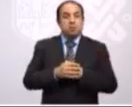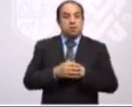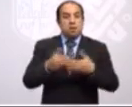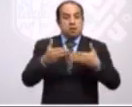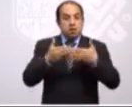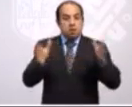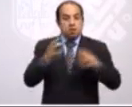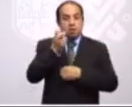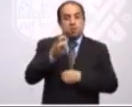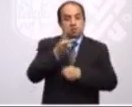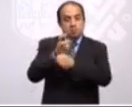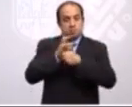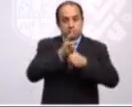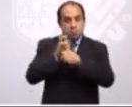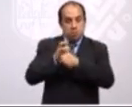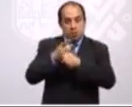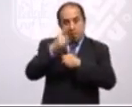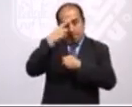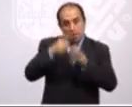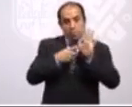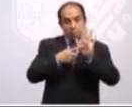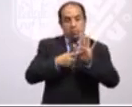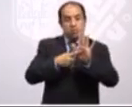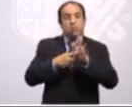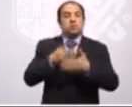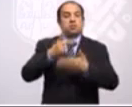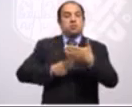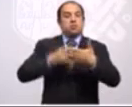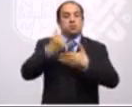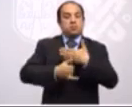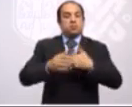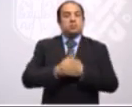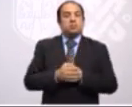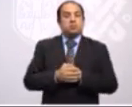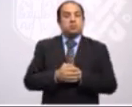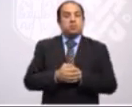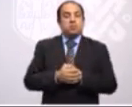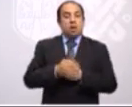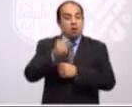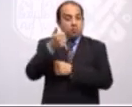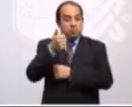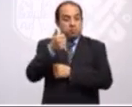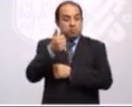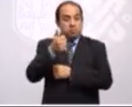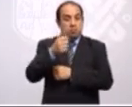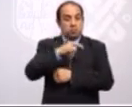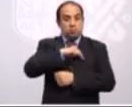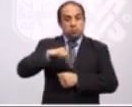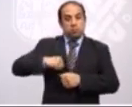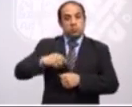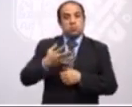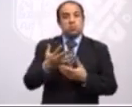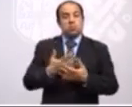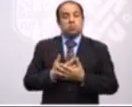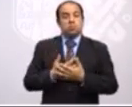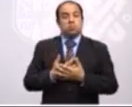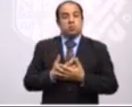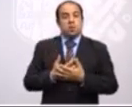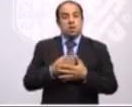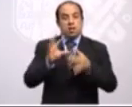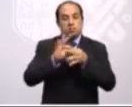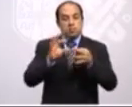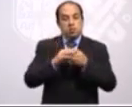convocatoria para presentar proyectos. Lo que sigue, inicialmente habíamos nosotros planteado que a